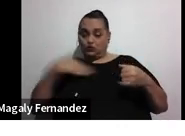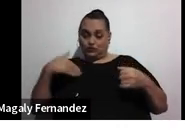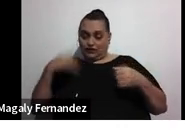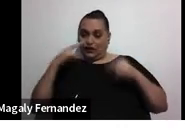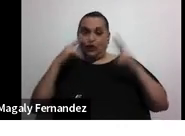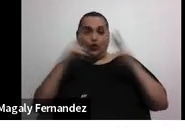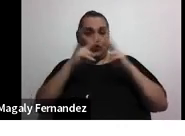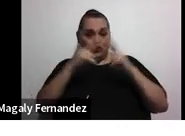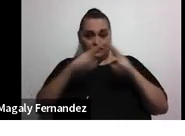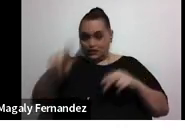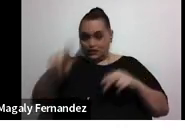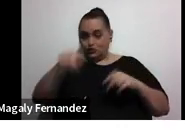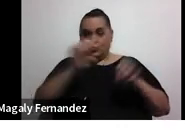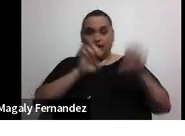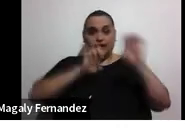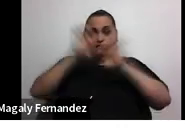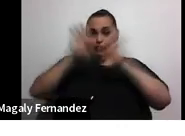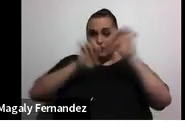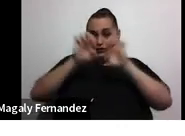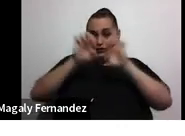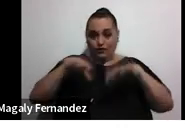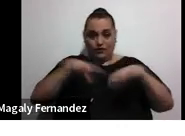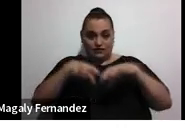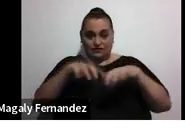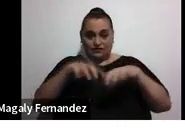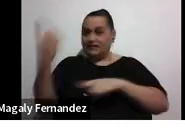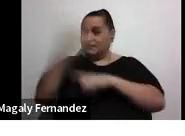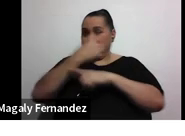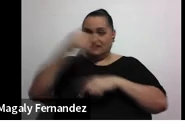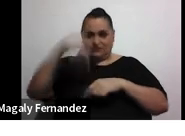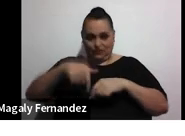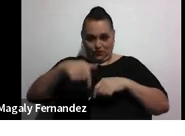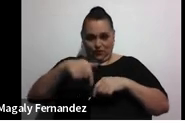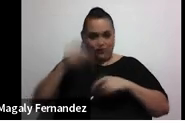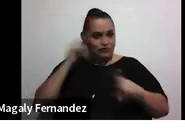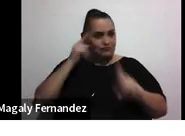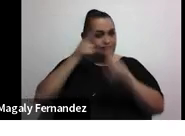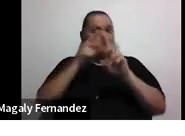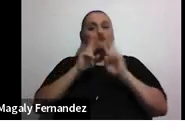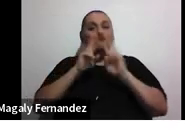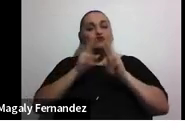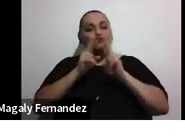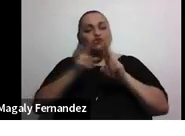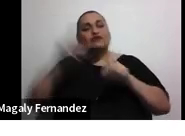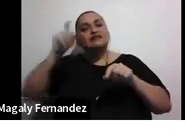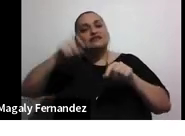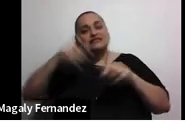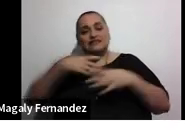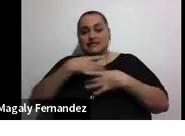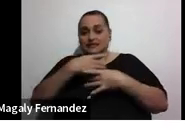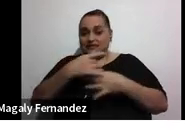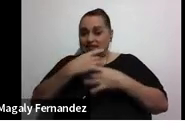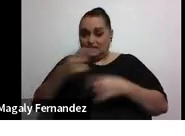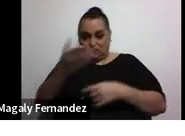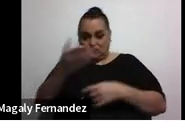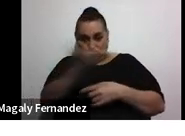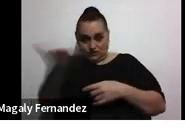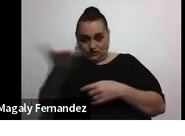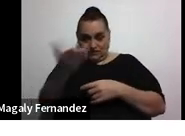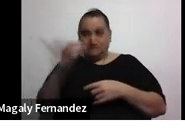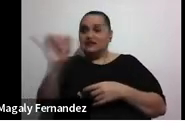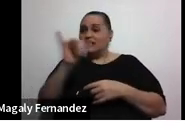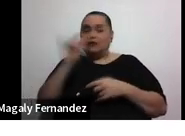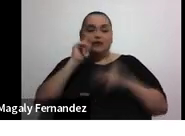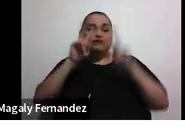su evaluación de la actividad de hoy en aras de responder a las necesidades e intereses de ustedes y también de